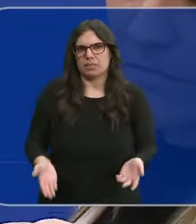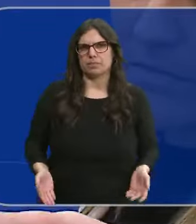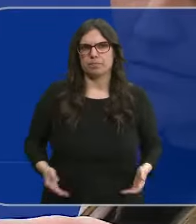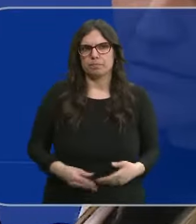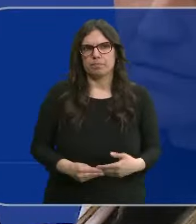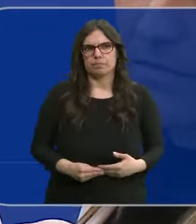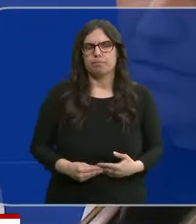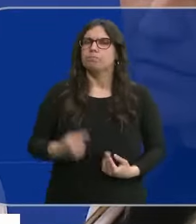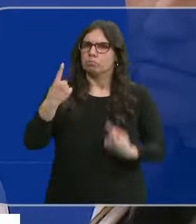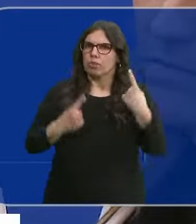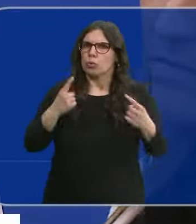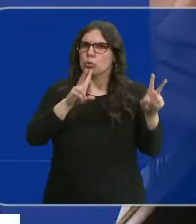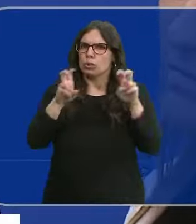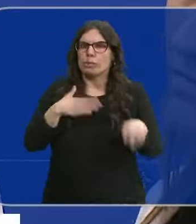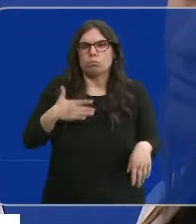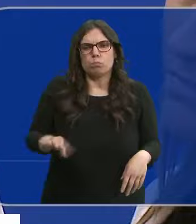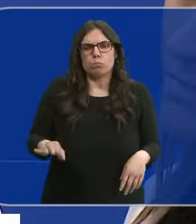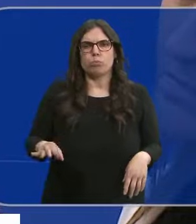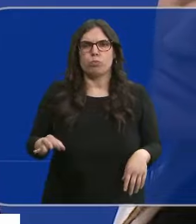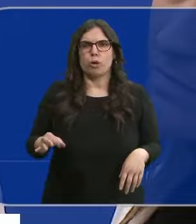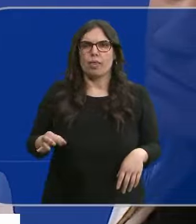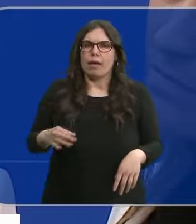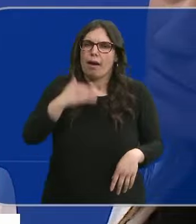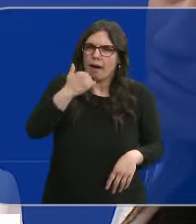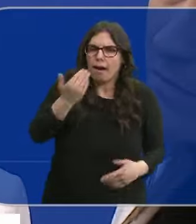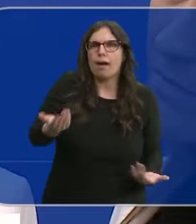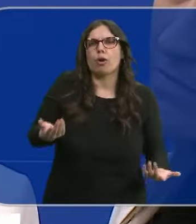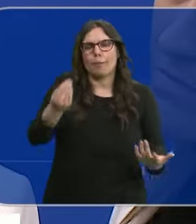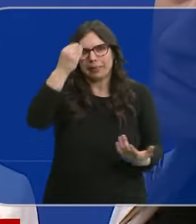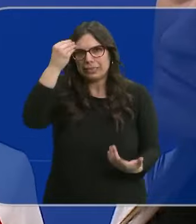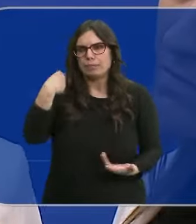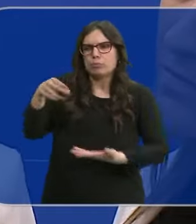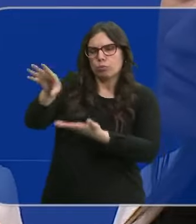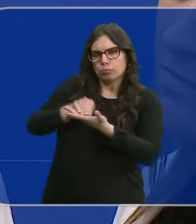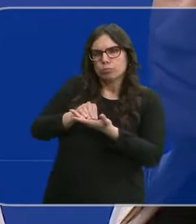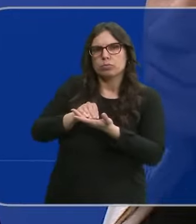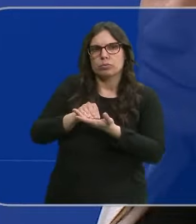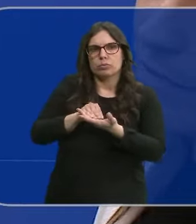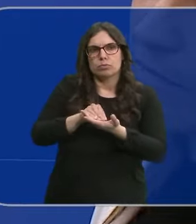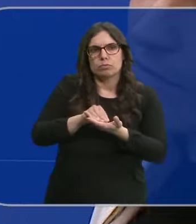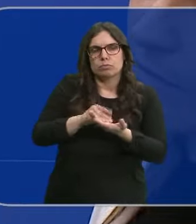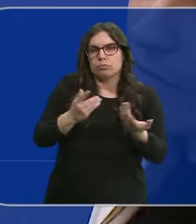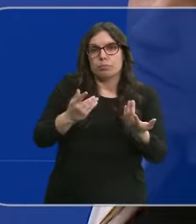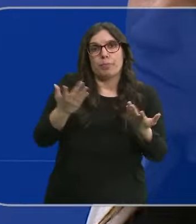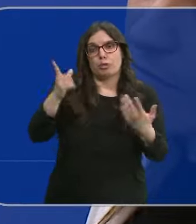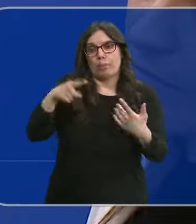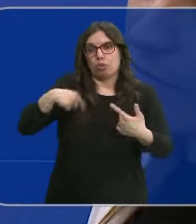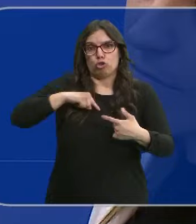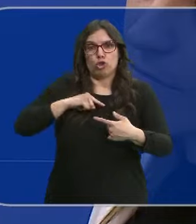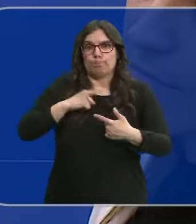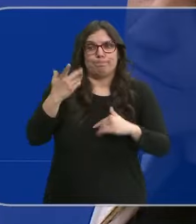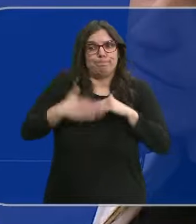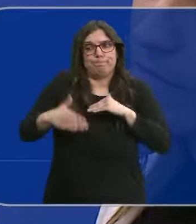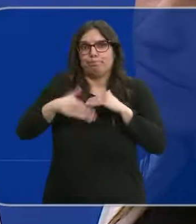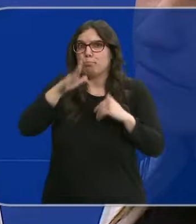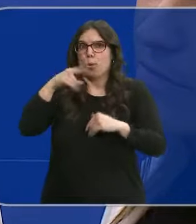En algunos sí que podremos hacer algo, tener en cuenta, lo tendremos todo, nosotros estamos limitados por